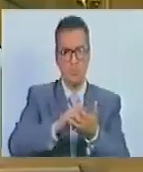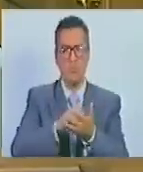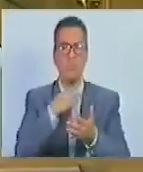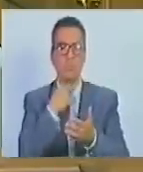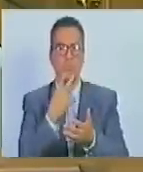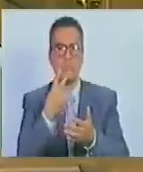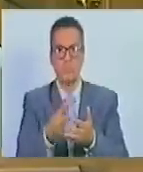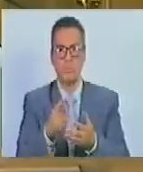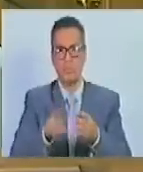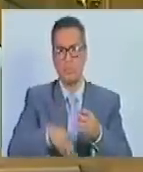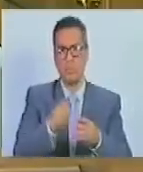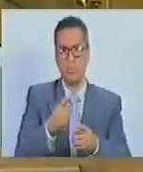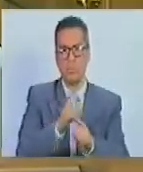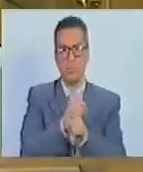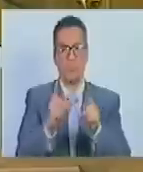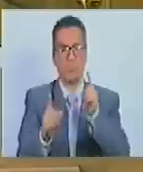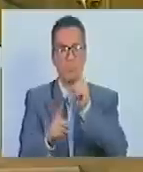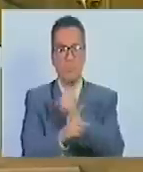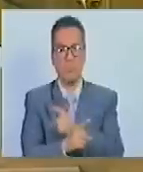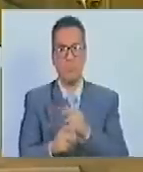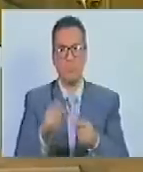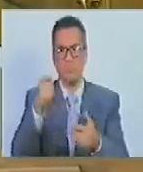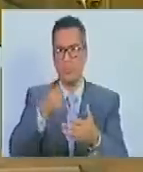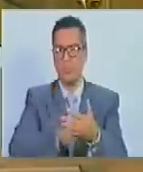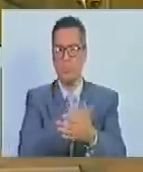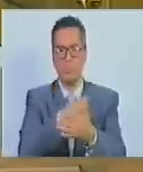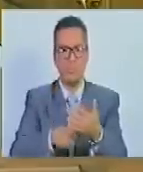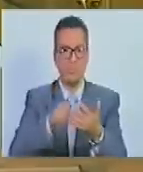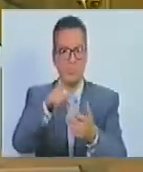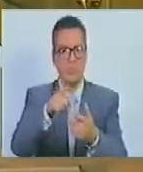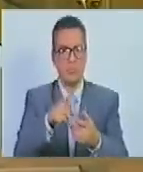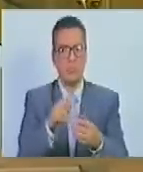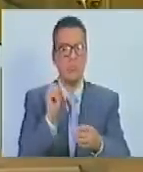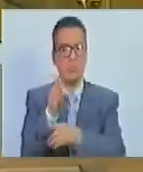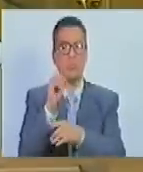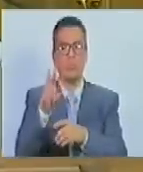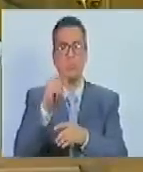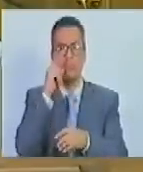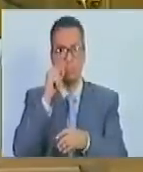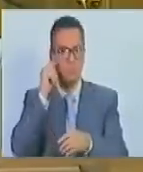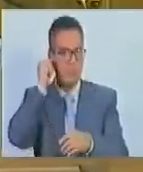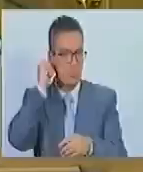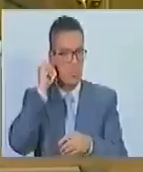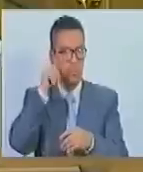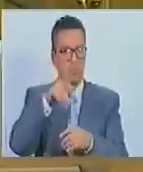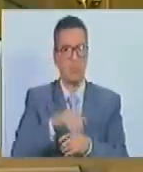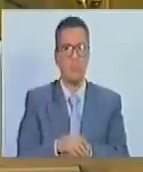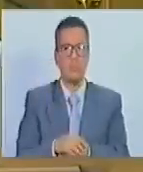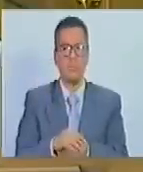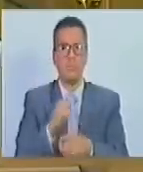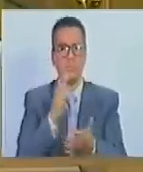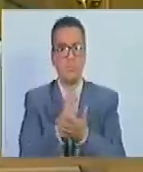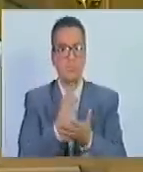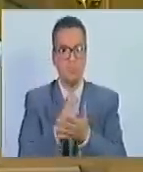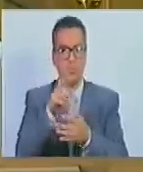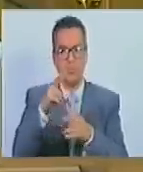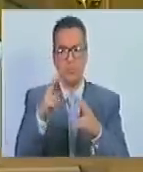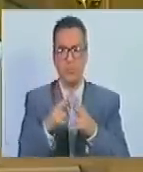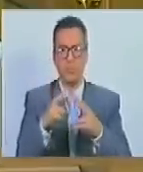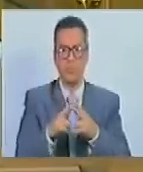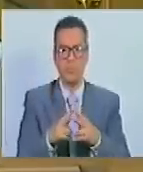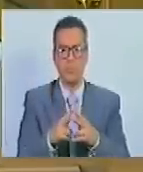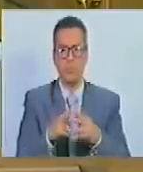Consejo Comunal podrán ser revocadas o revocados por la Asamblea de Ciudadanos y Ciudadanos siempre que se encuentren